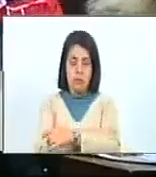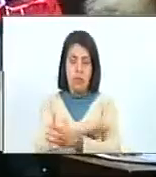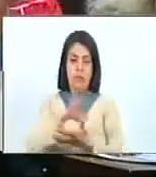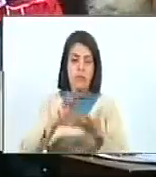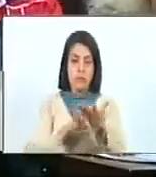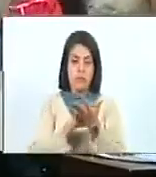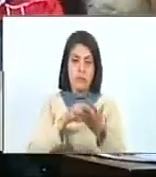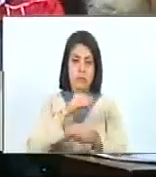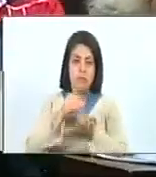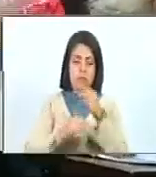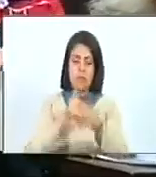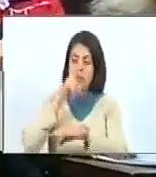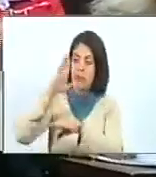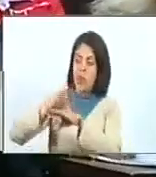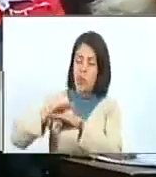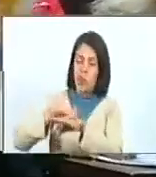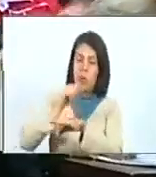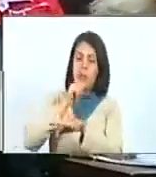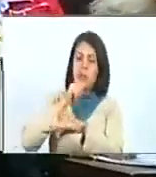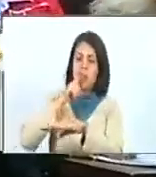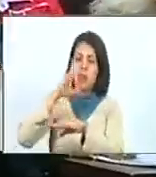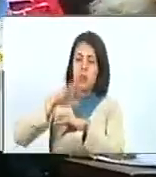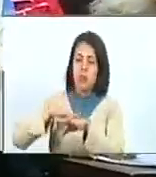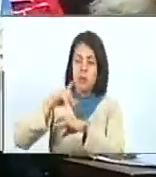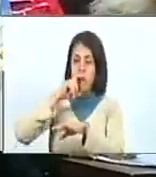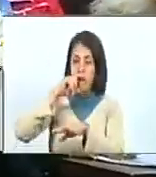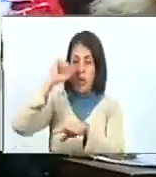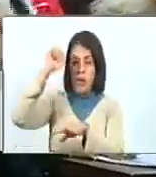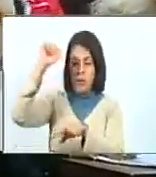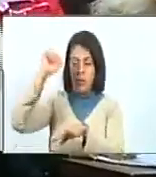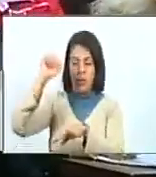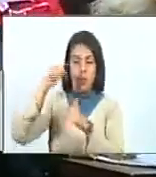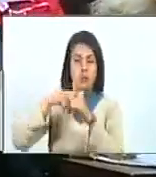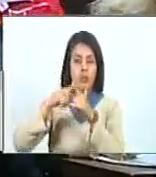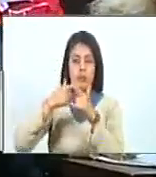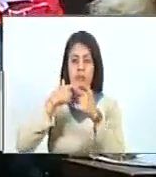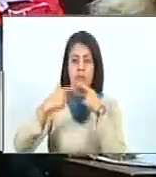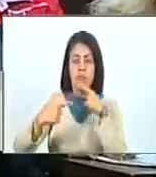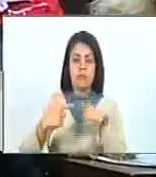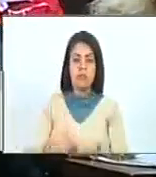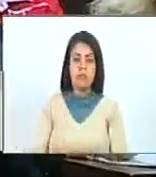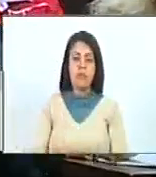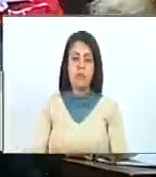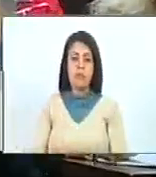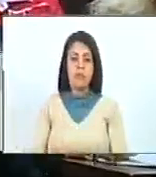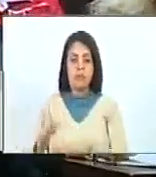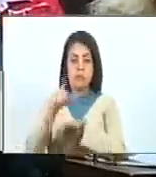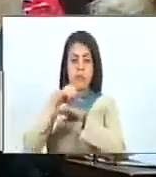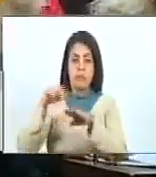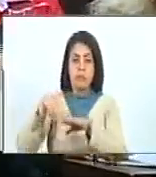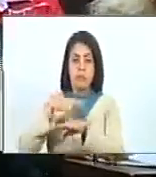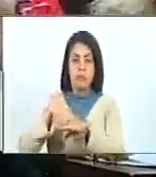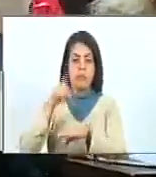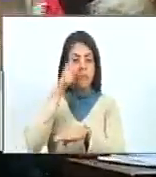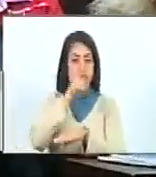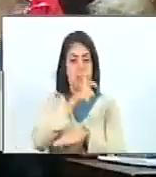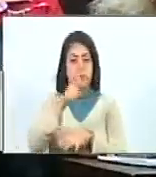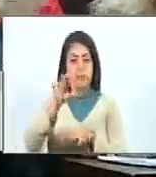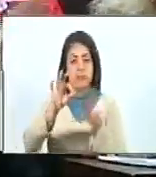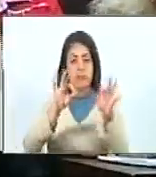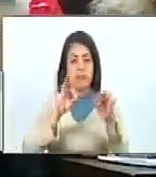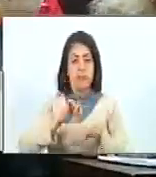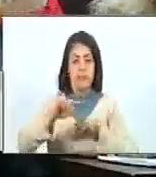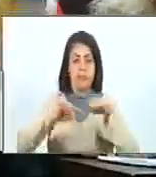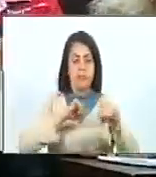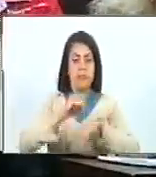problema, lo que hacen es echarle la culpa al presidente Nicolás Maduro y al gobierno nacional. El pueblo los eligió para